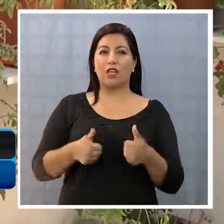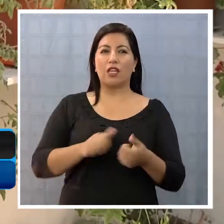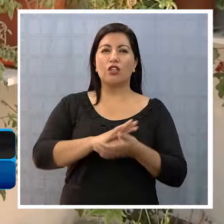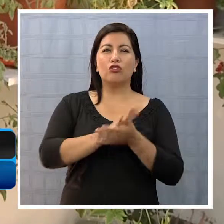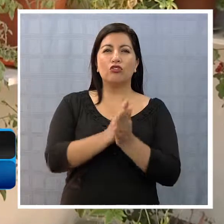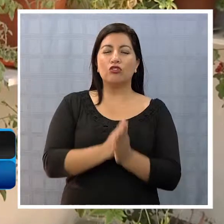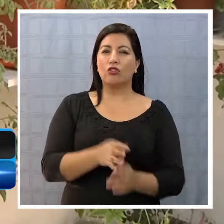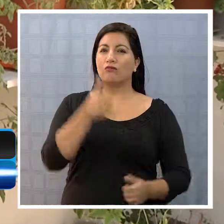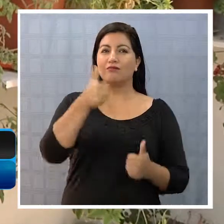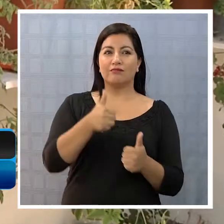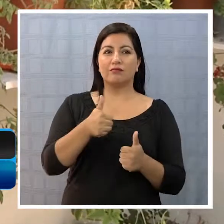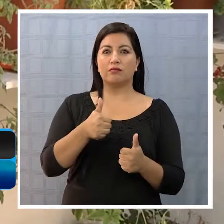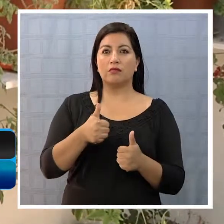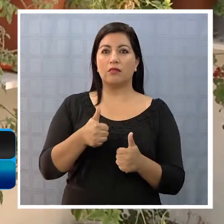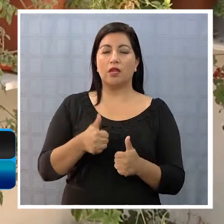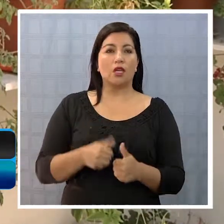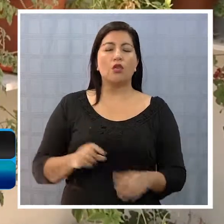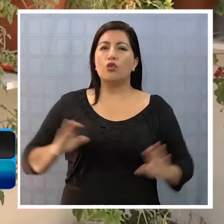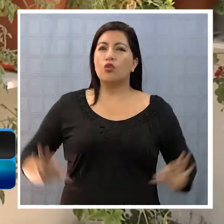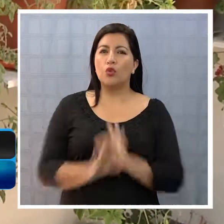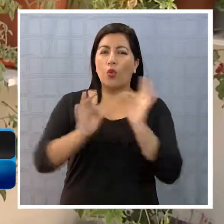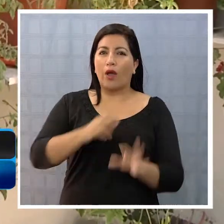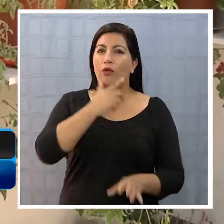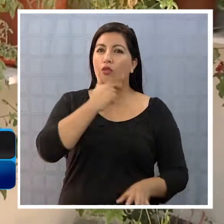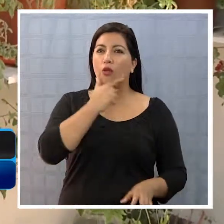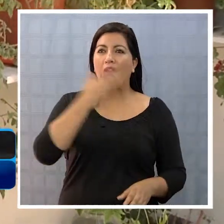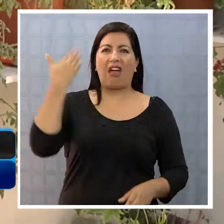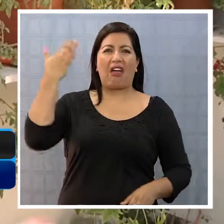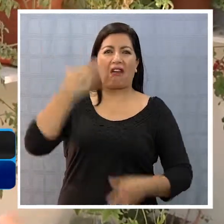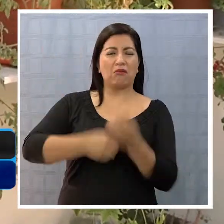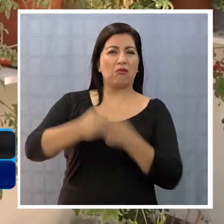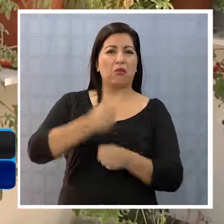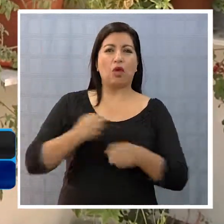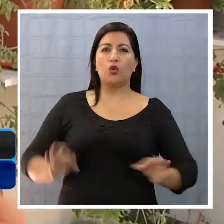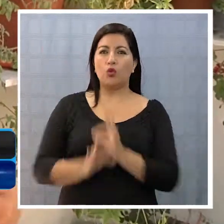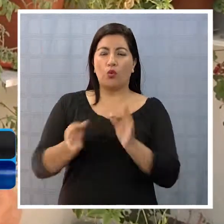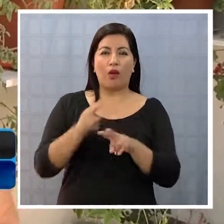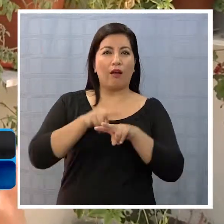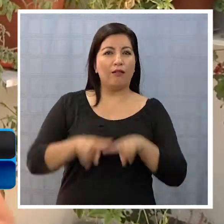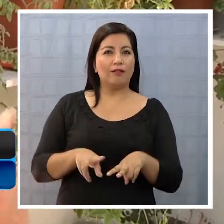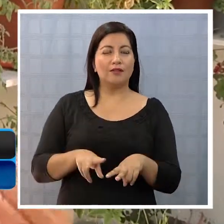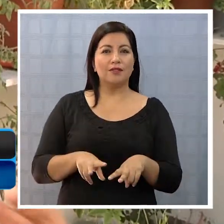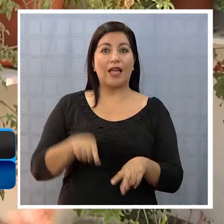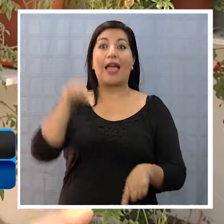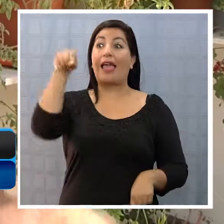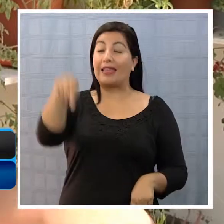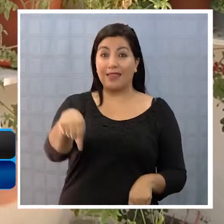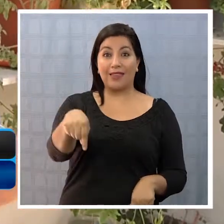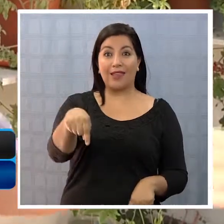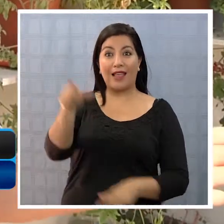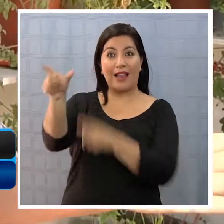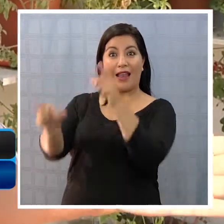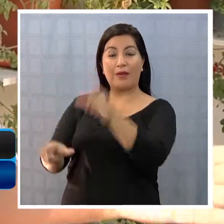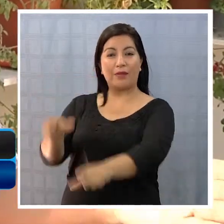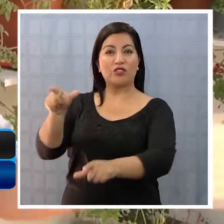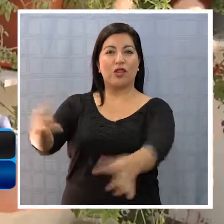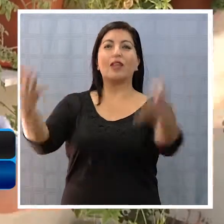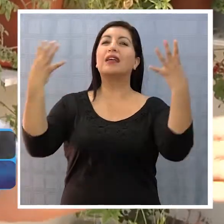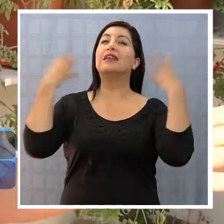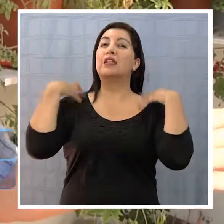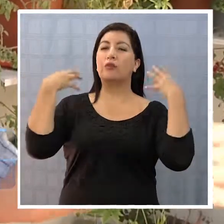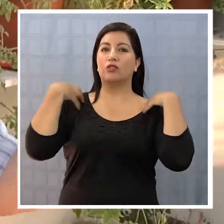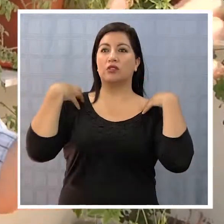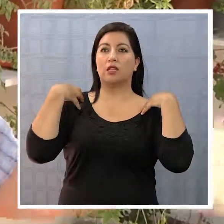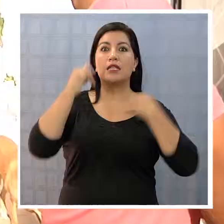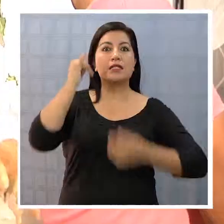Y eso no está ocurriendo, eso en años todavía no ocurre, ¿no? Aquí las personas que ceden a cargo tienen que estar bien con el